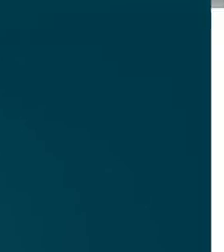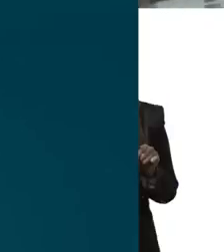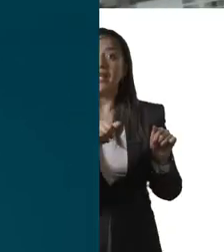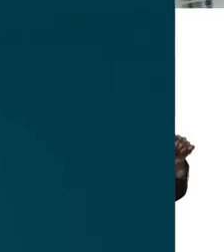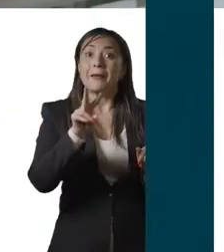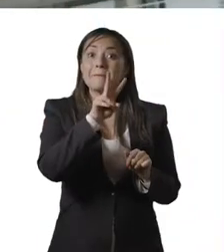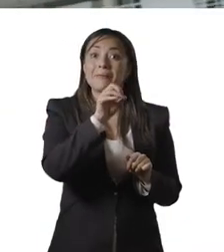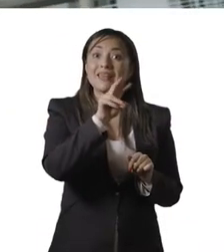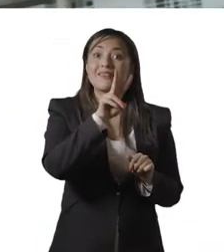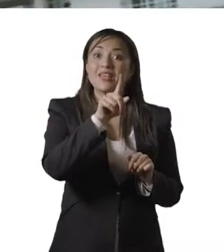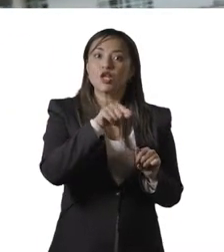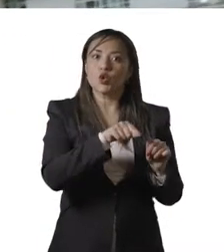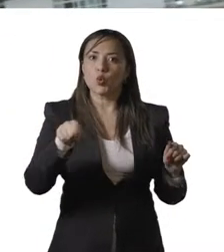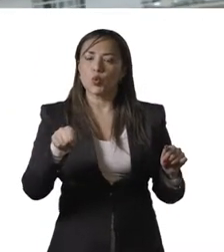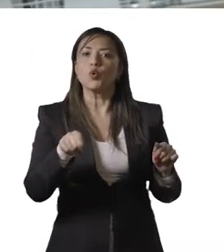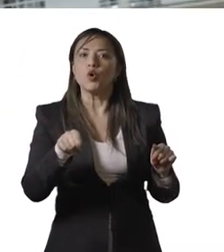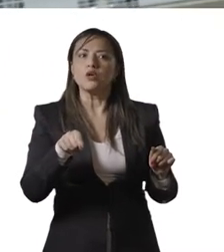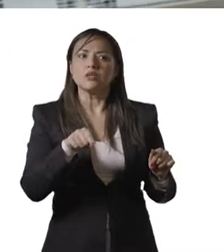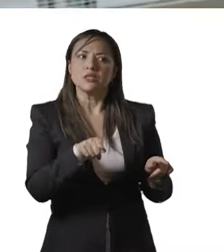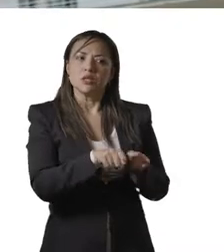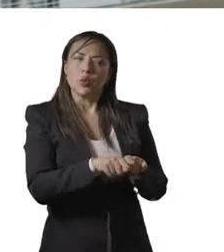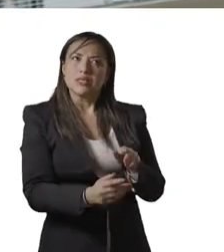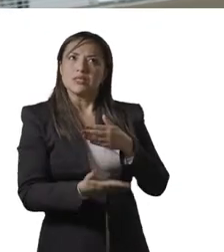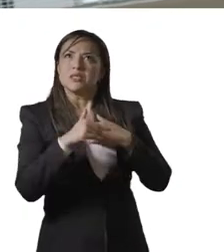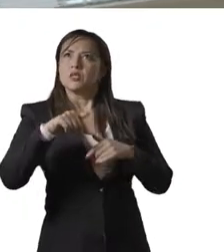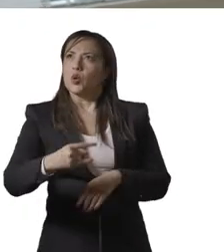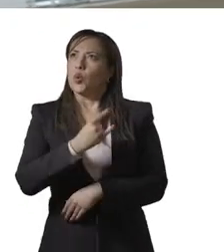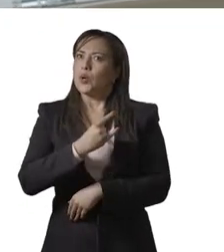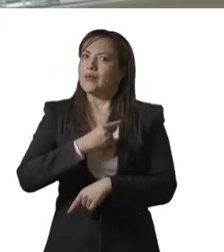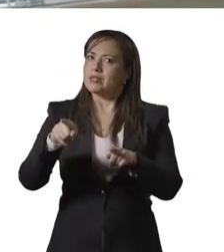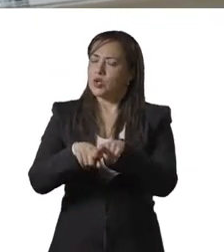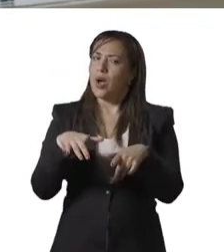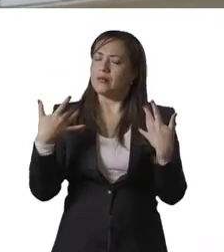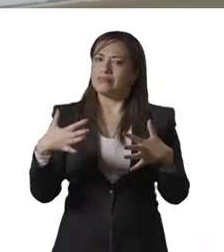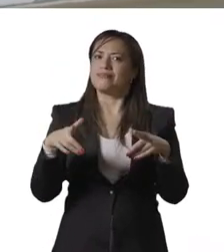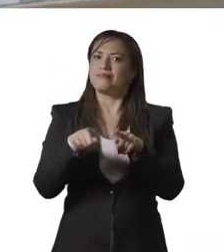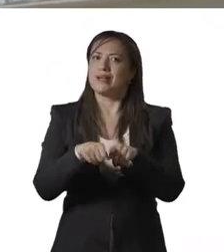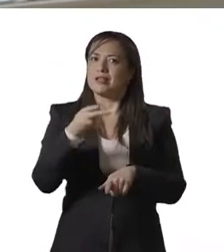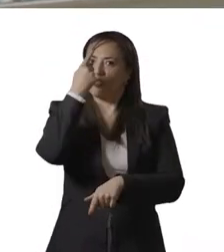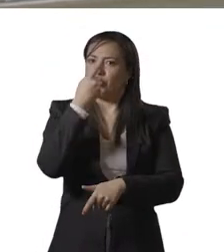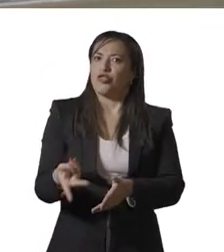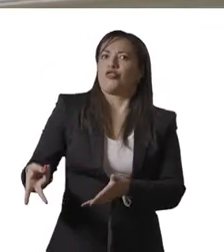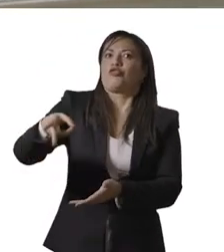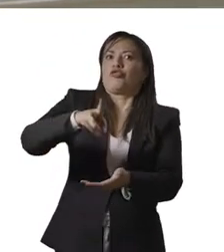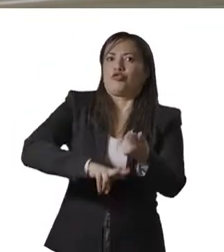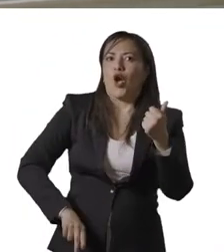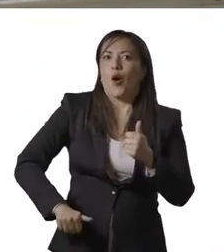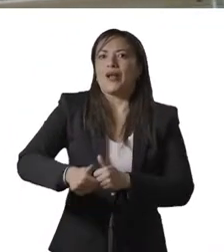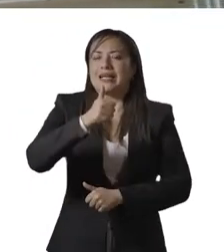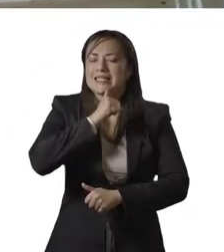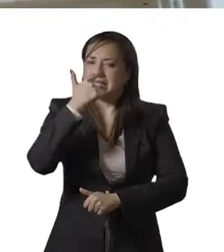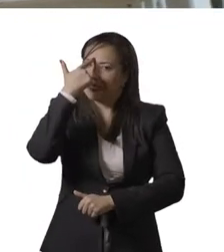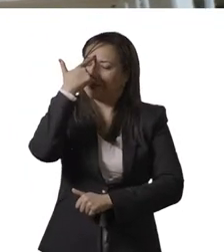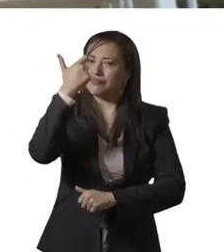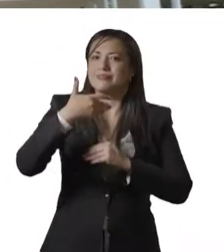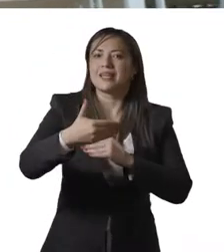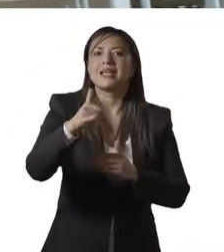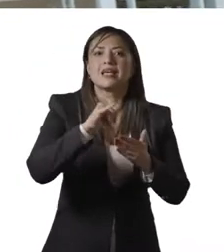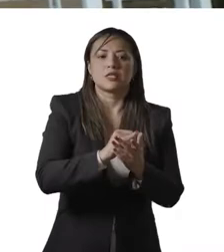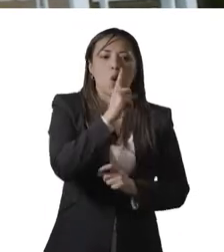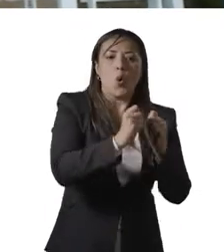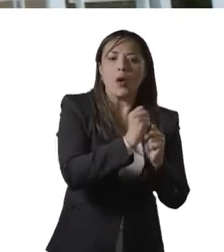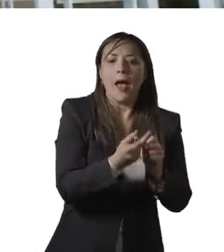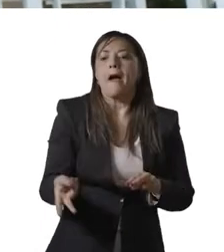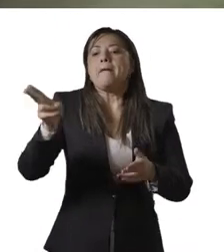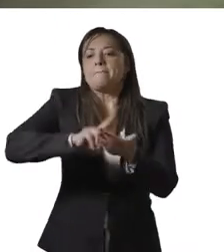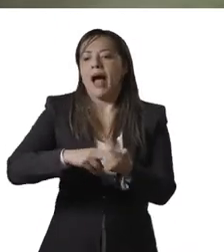La vigencia 2021 significó para la Universidad Nacional de Colombia el doble desafío de enfrentar simultáneamente el